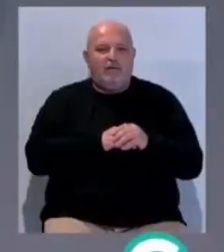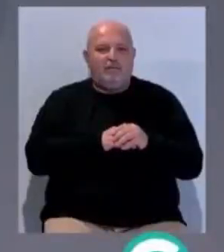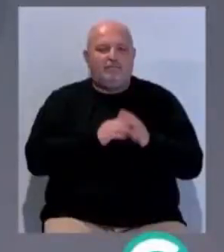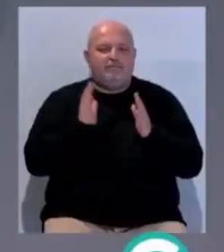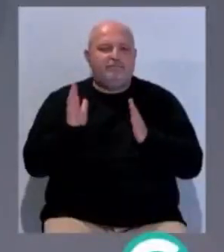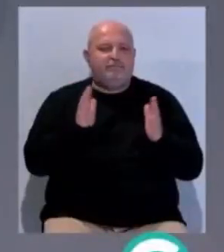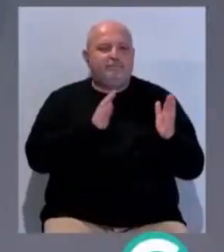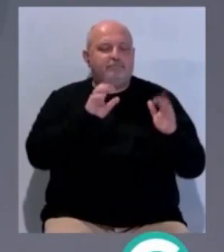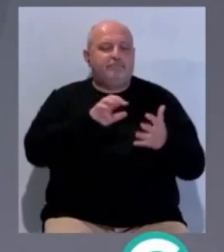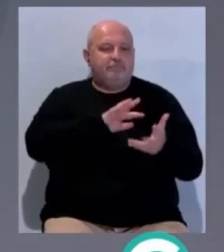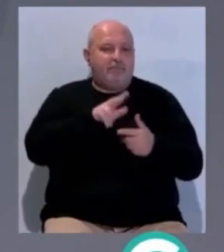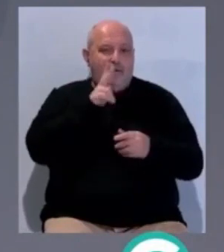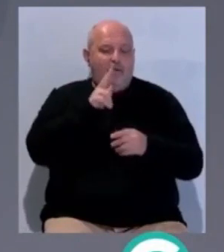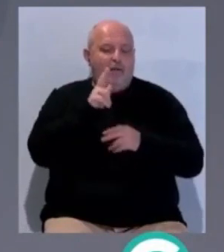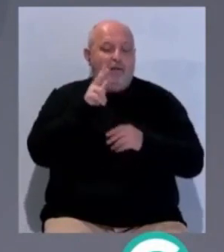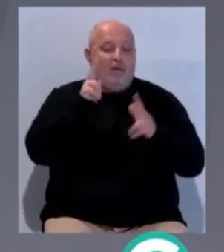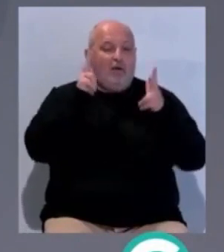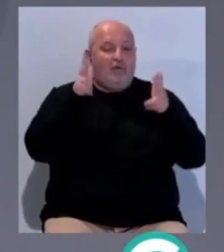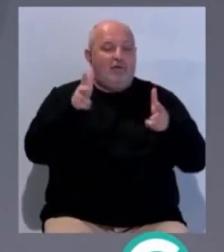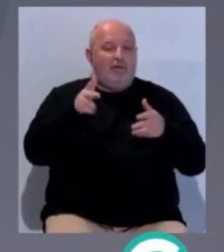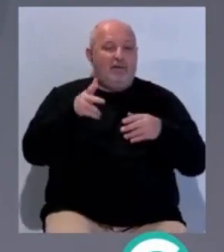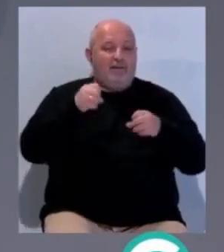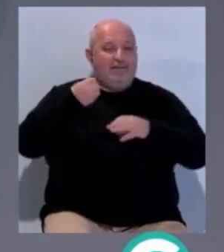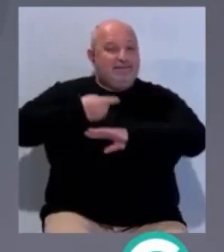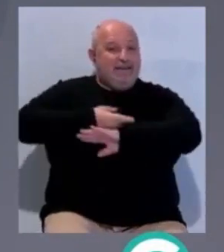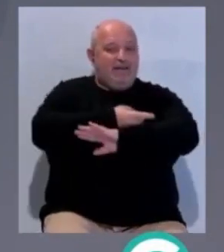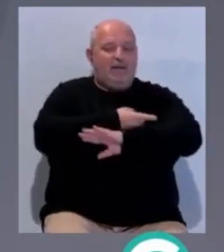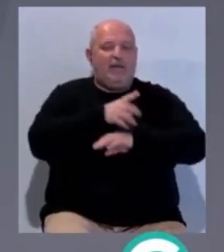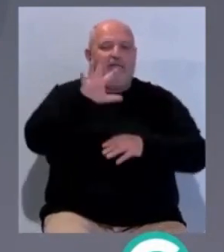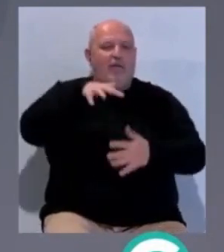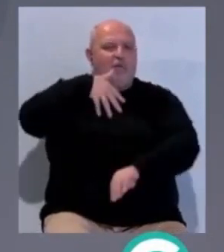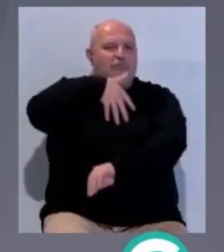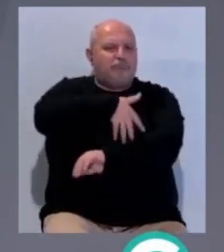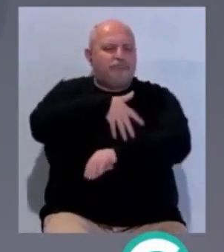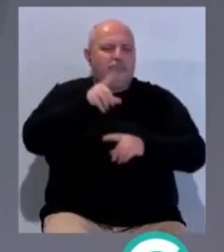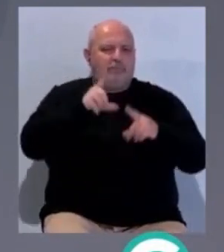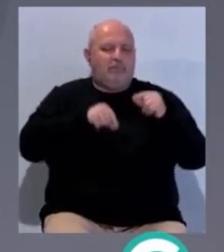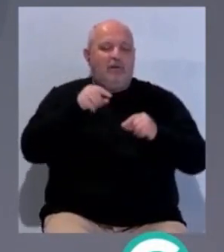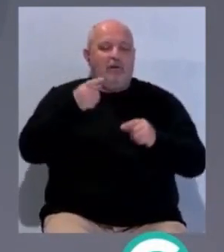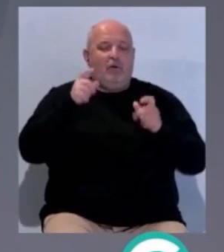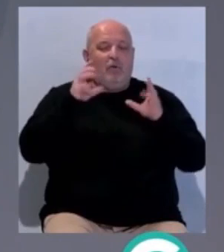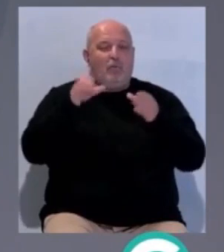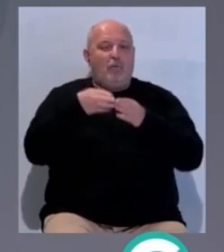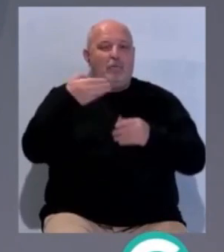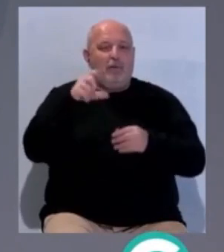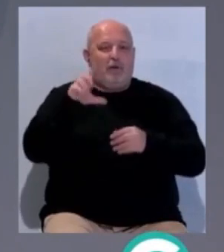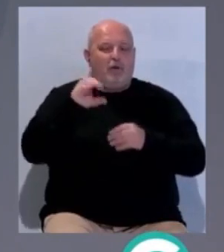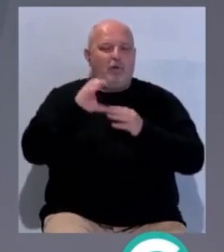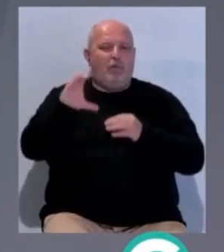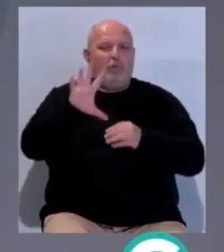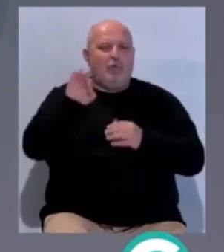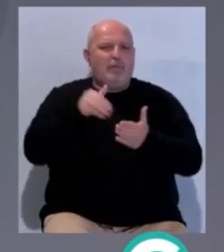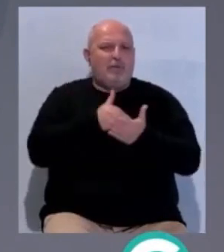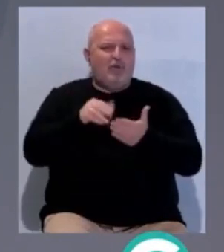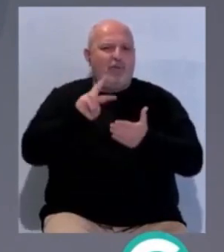Más noticias de este viernes. El hotel de la estación será de 5 estrellas. El grupo Barceló invertirá 50 millones de